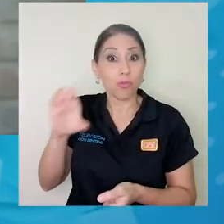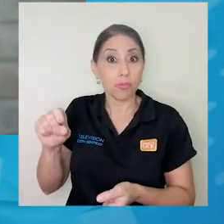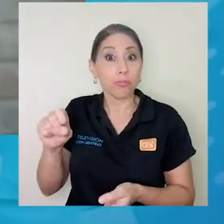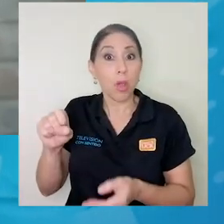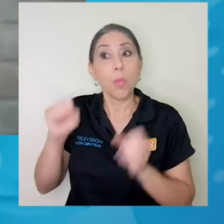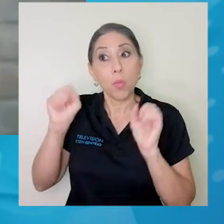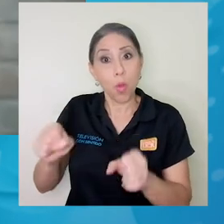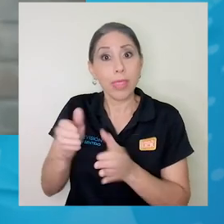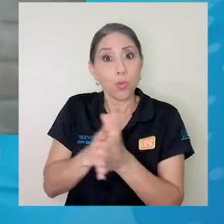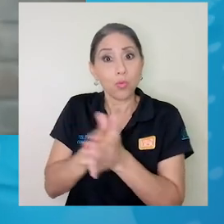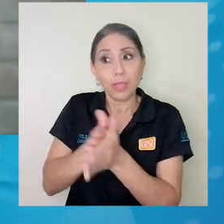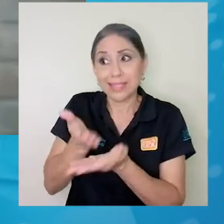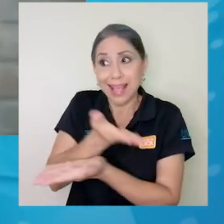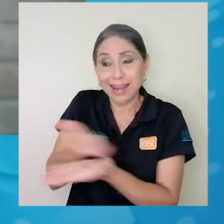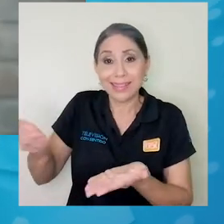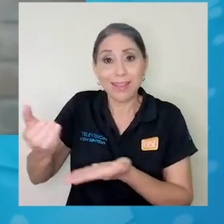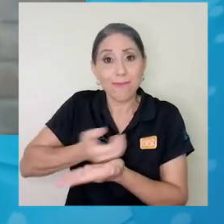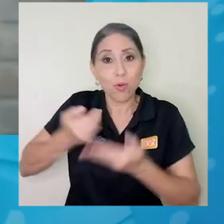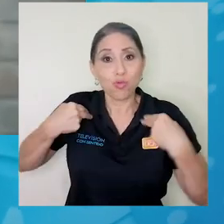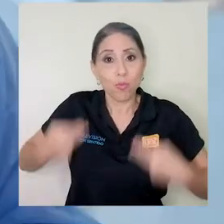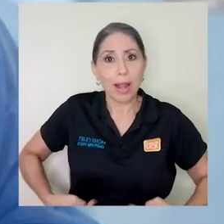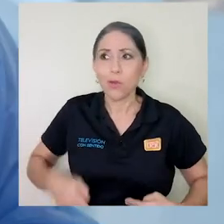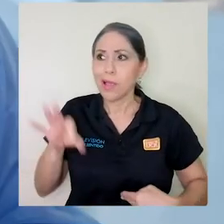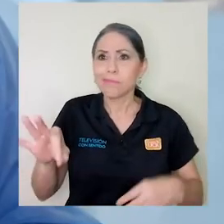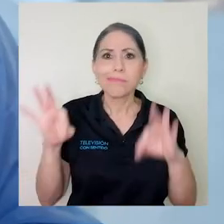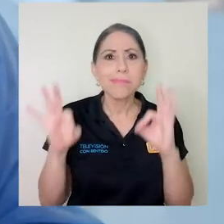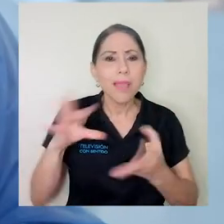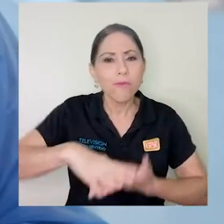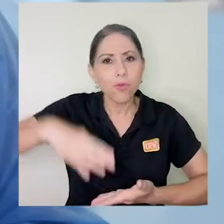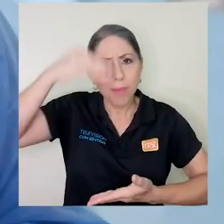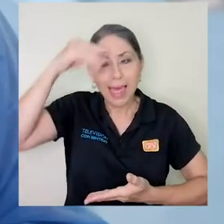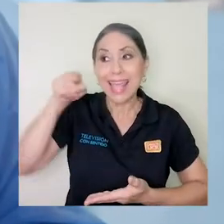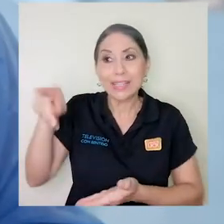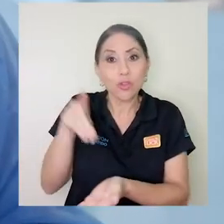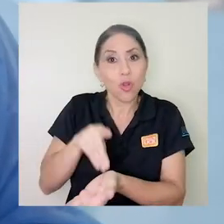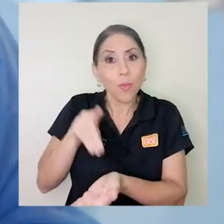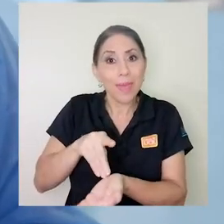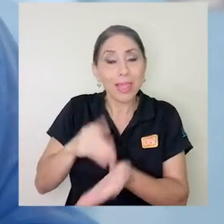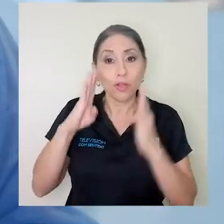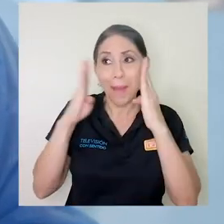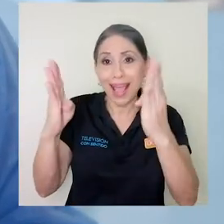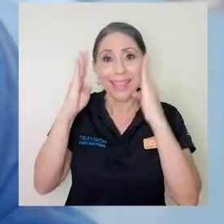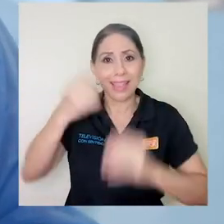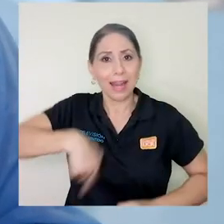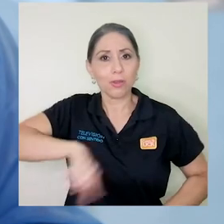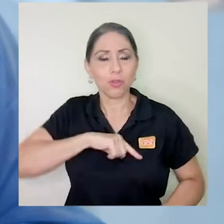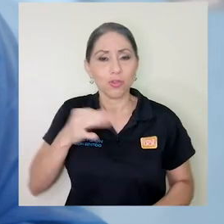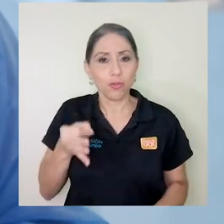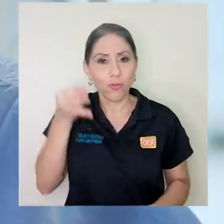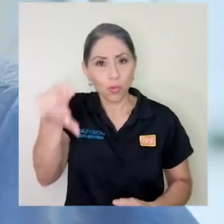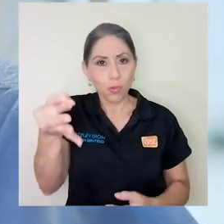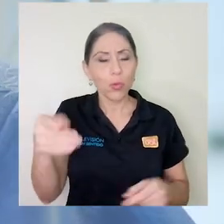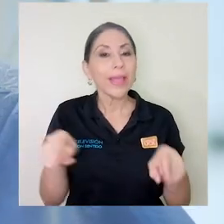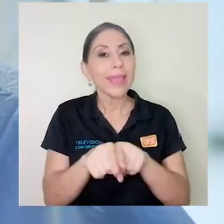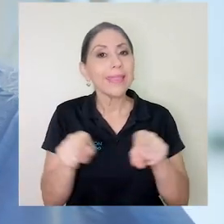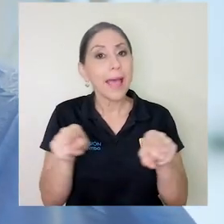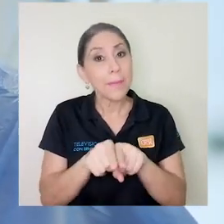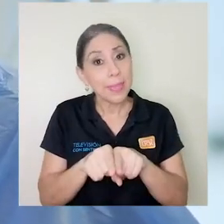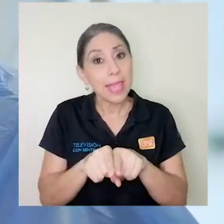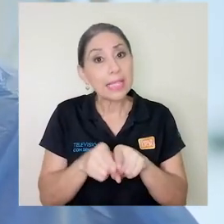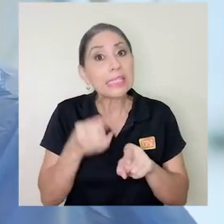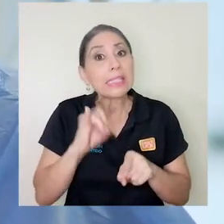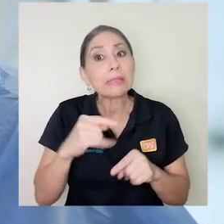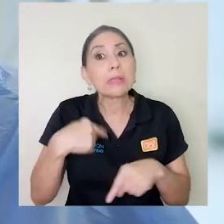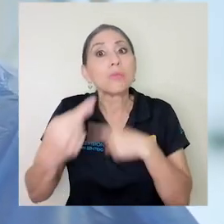futuro. Y que lo queremos que esté bien formado, porque es el médico que nos va a atender a nosotros en un futuro. Y también,